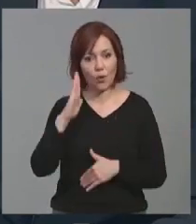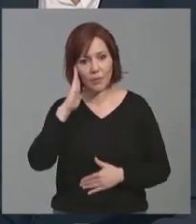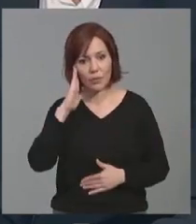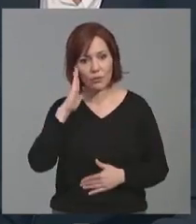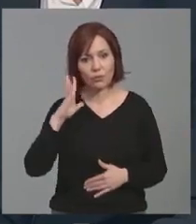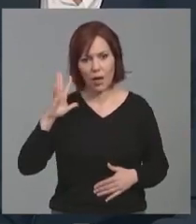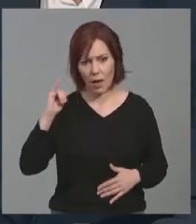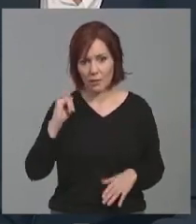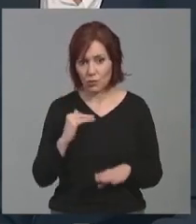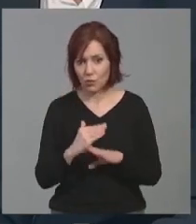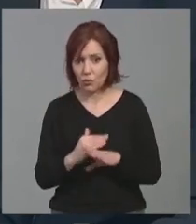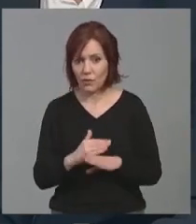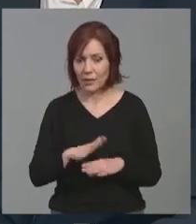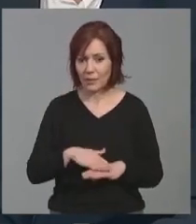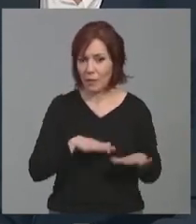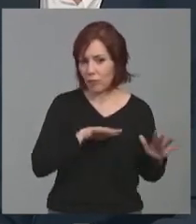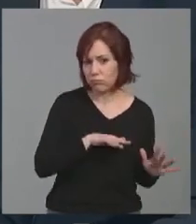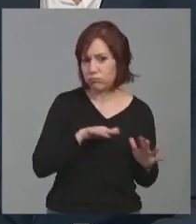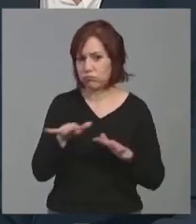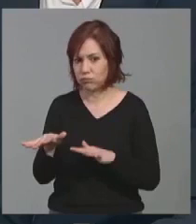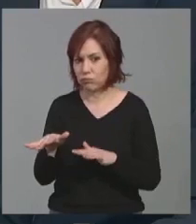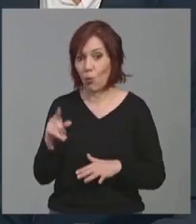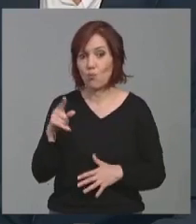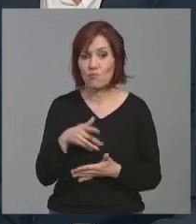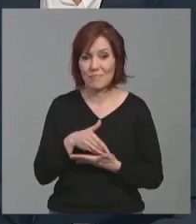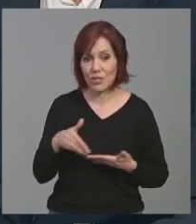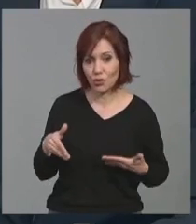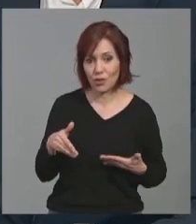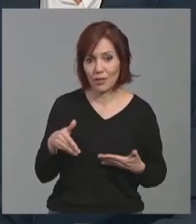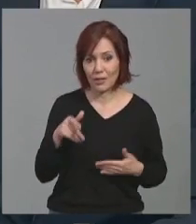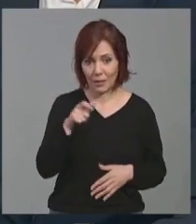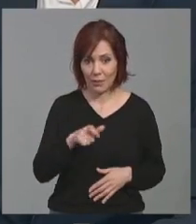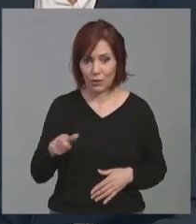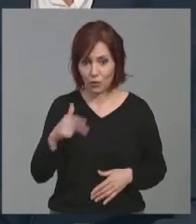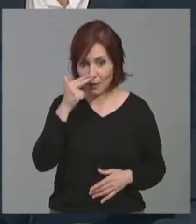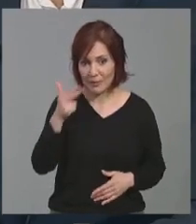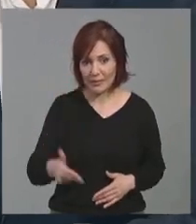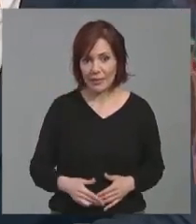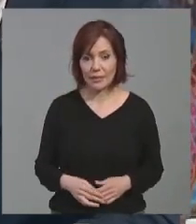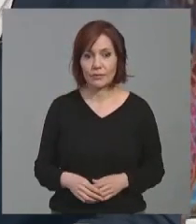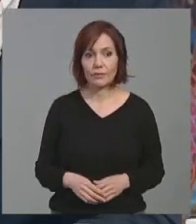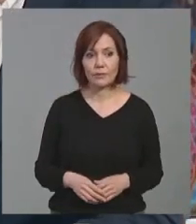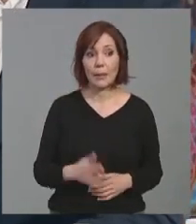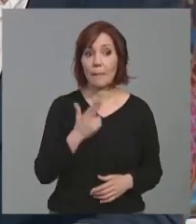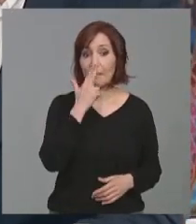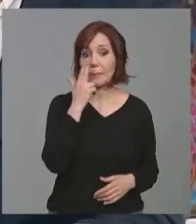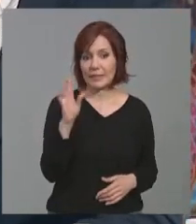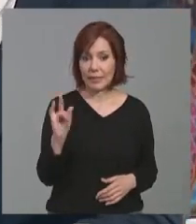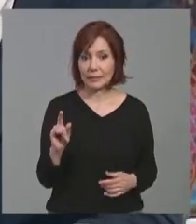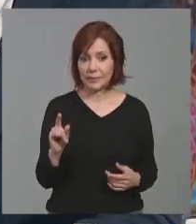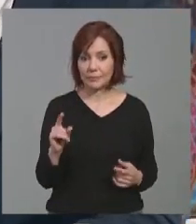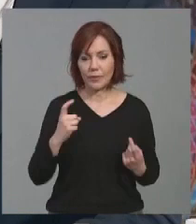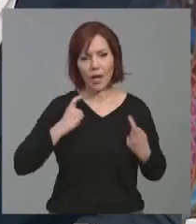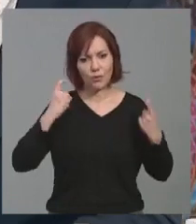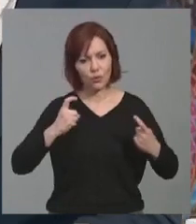¿Está preparada Caravaca para albergar la visita de un millón de peregrinos? Bueno, quizás la visita sí, aunque requiere un esfuerzo muy